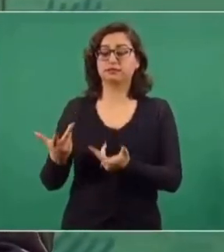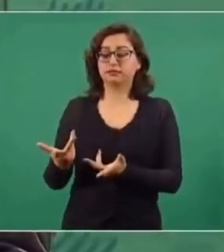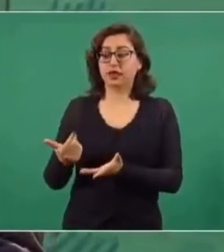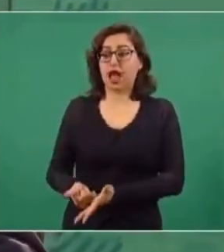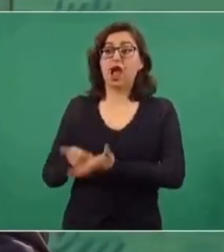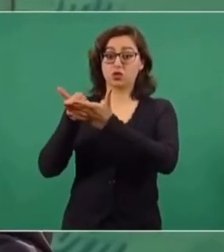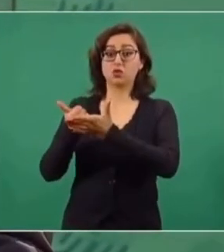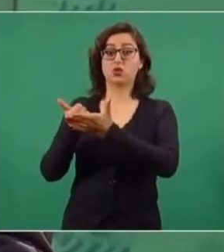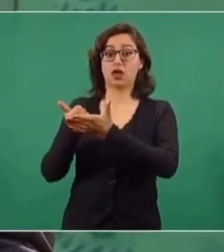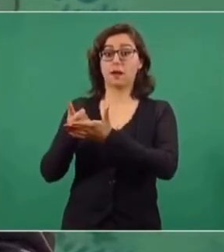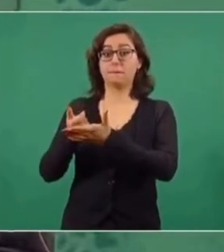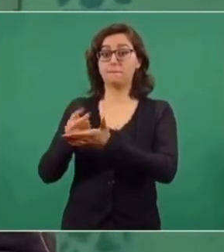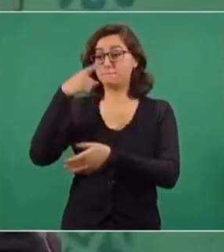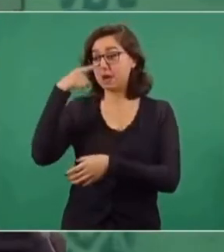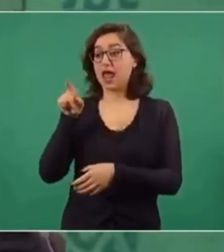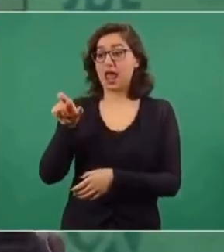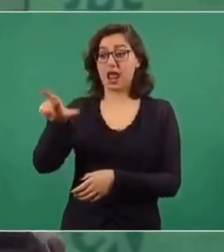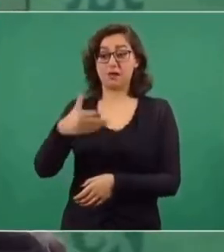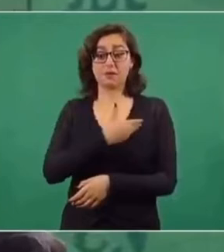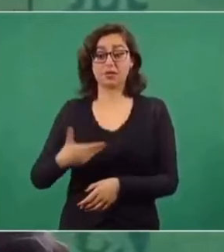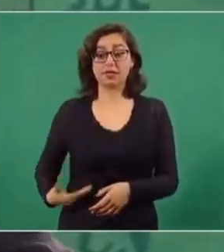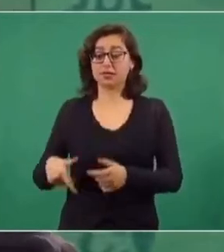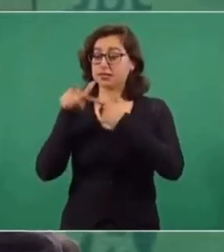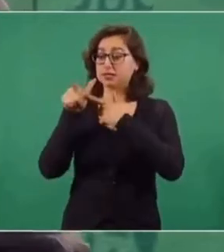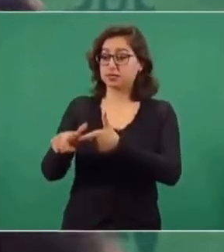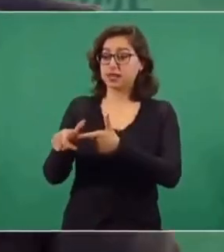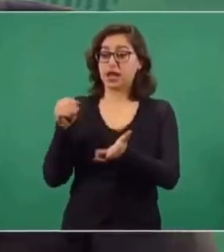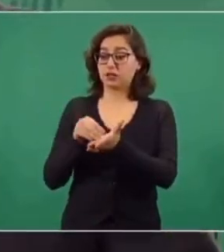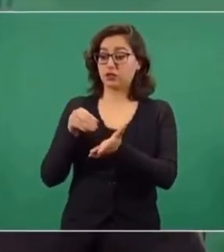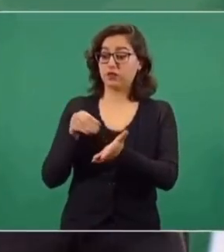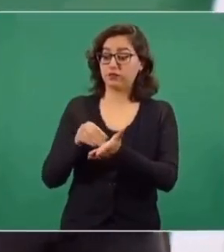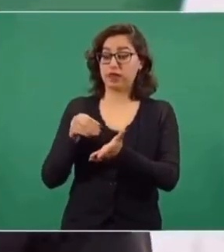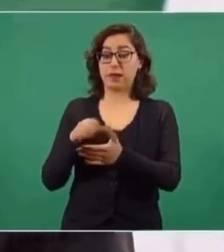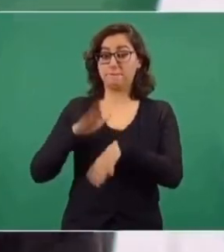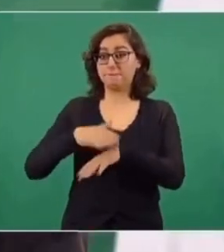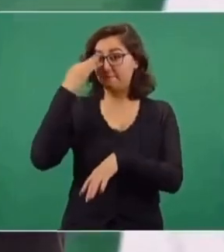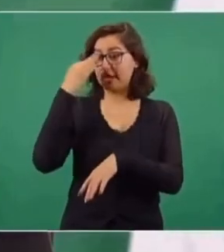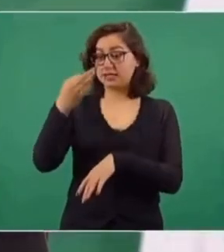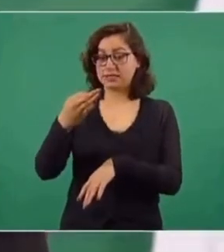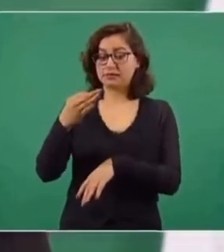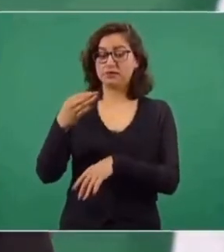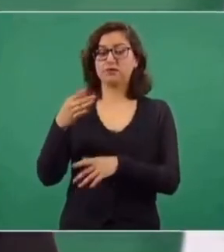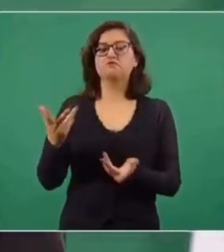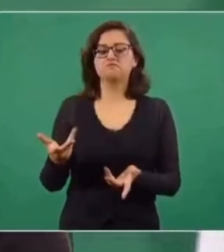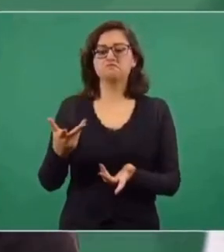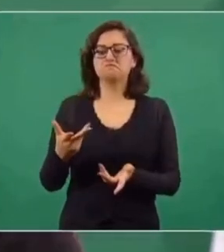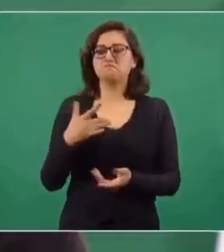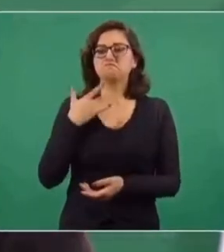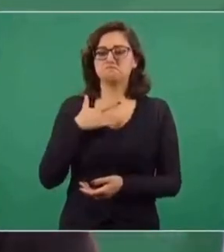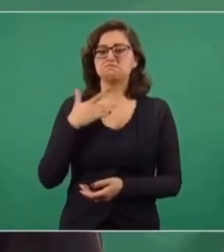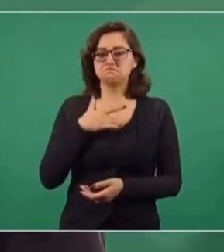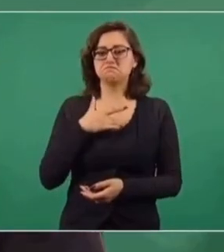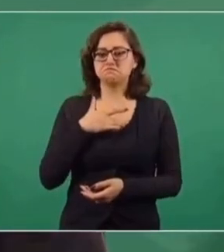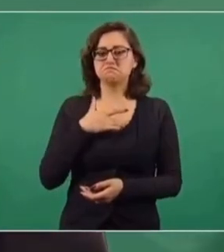lleva a que se mantenga el actual presidente de la Suprema Corte, también presidente del Consejo de la Judicatura, yo estoy